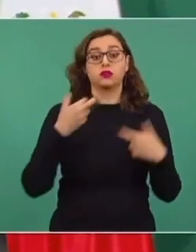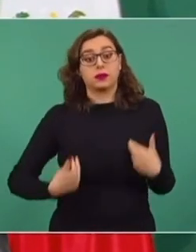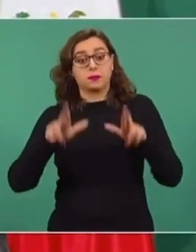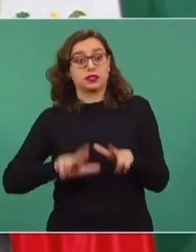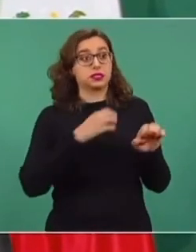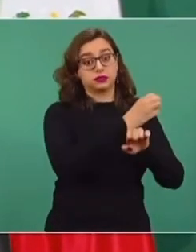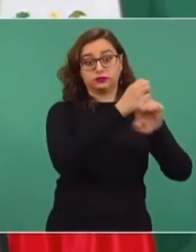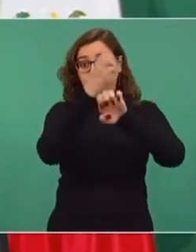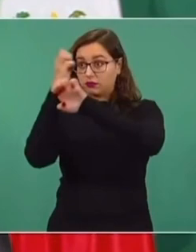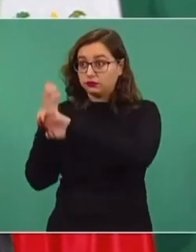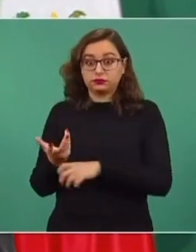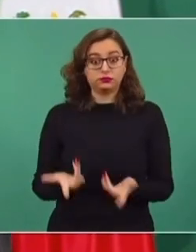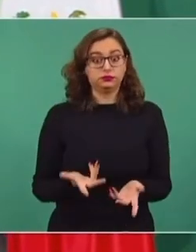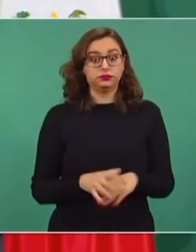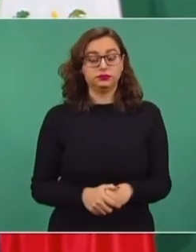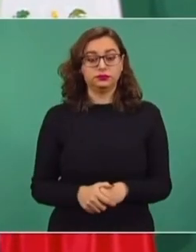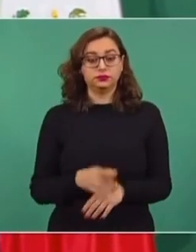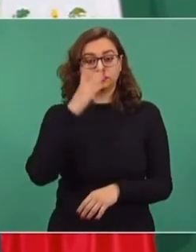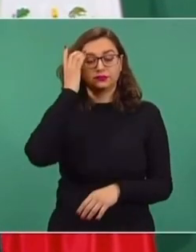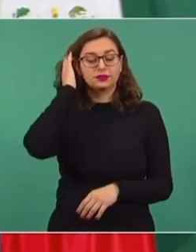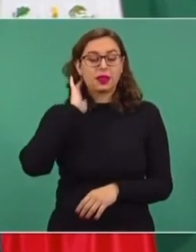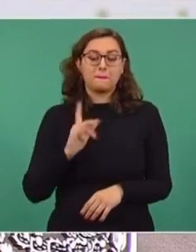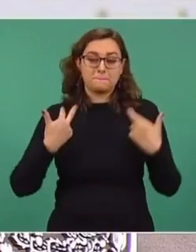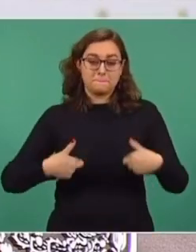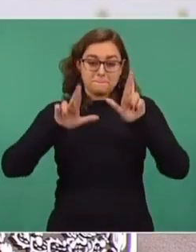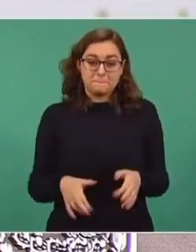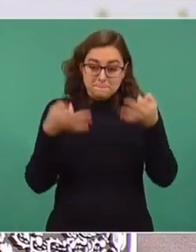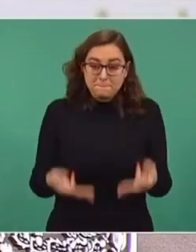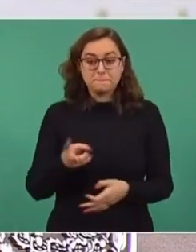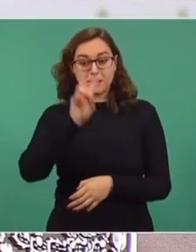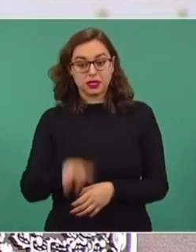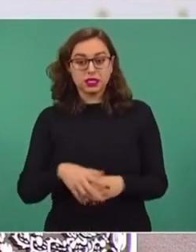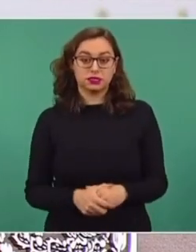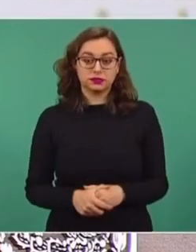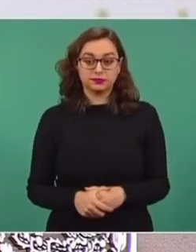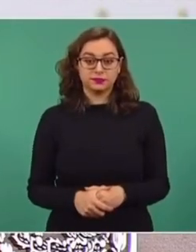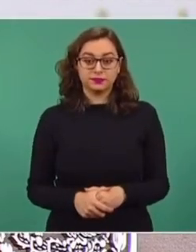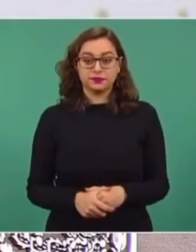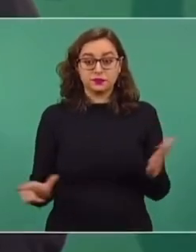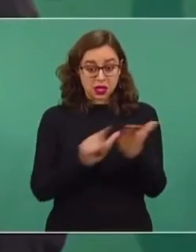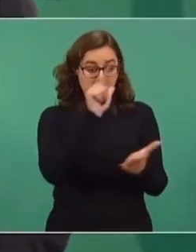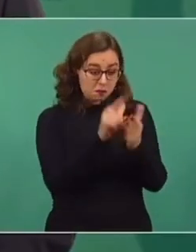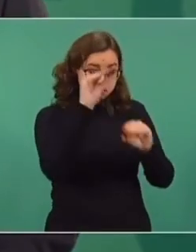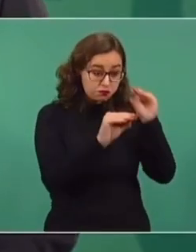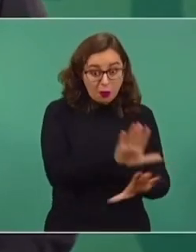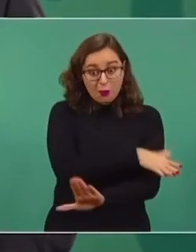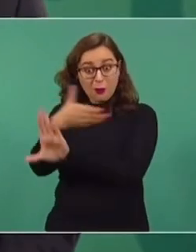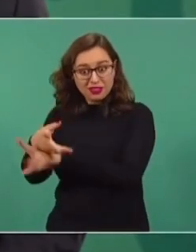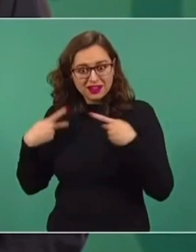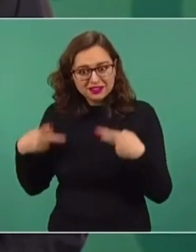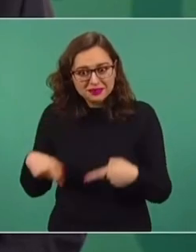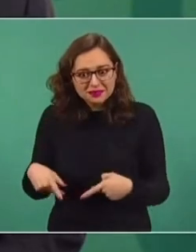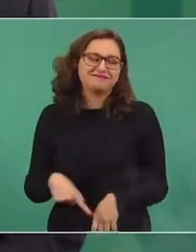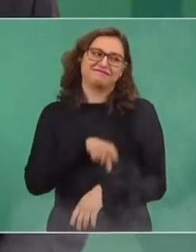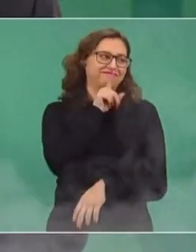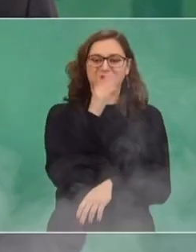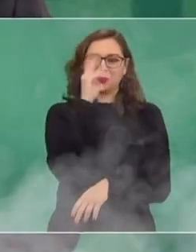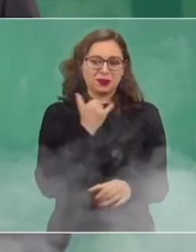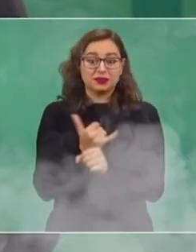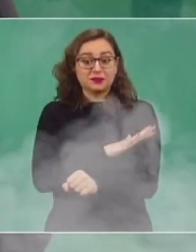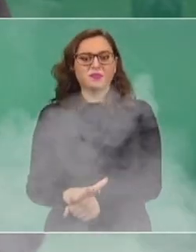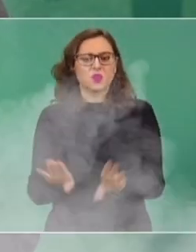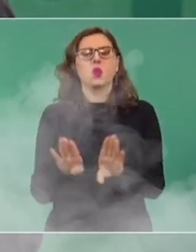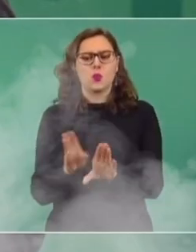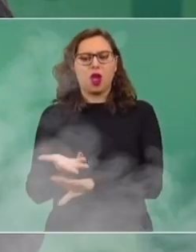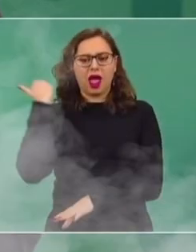los diputados federales tienen que representar a los ciudadanos, auténticos representantes del pueblo. No pueden legislar nada en contra del pueblo, no pueden hacer lo que hicieron durante todo el periodo neoliberal,